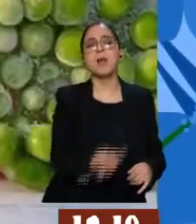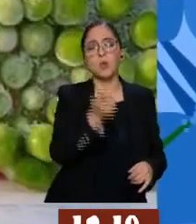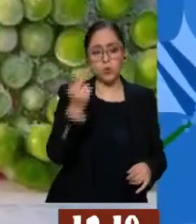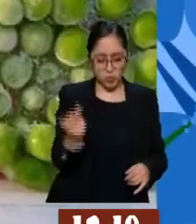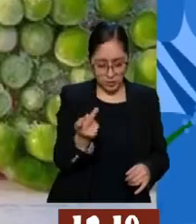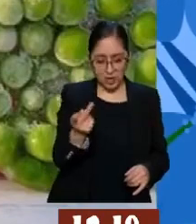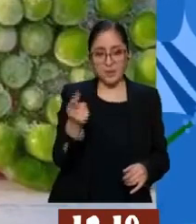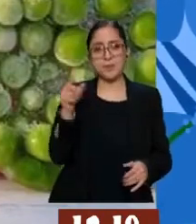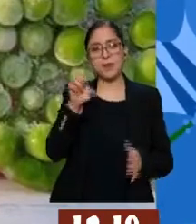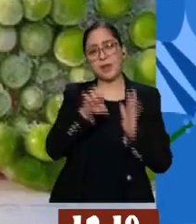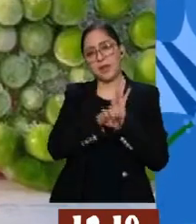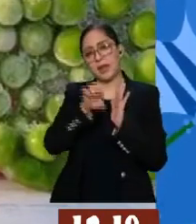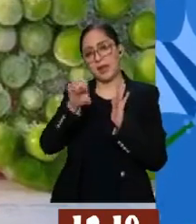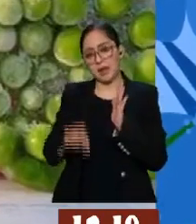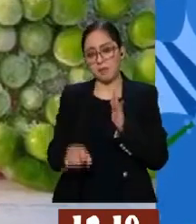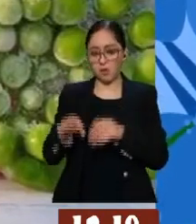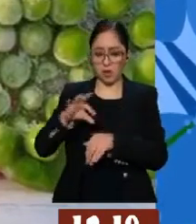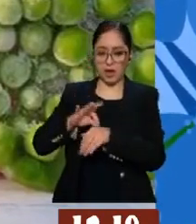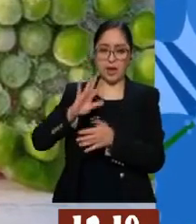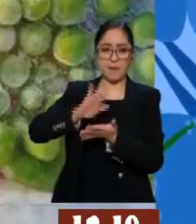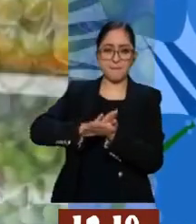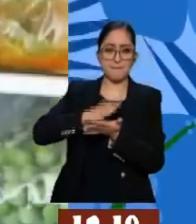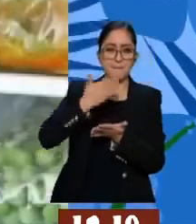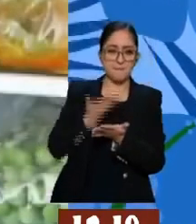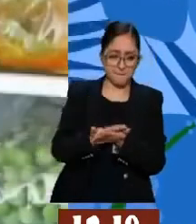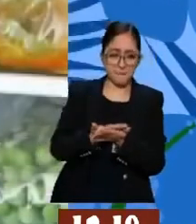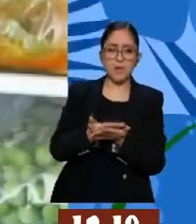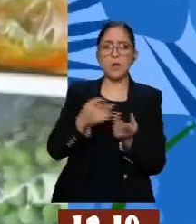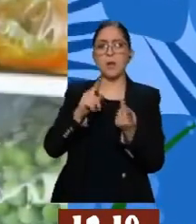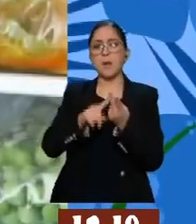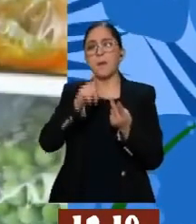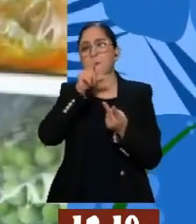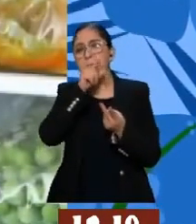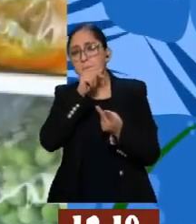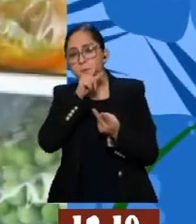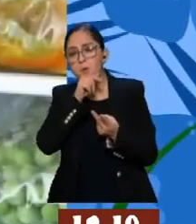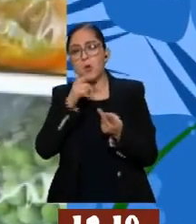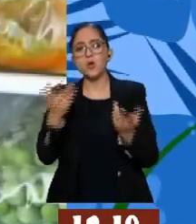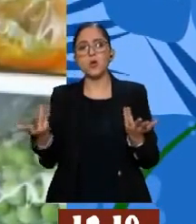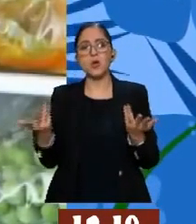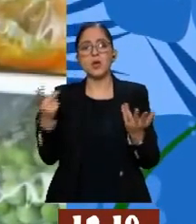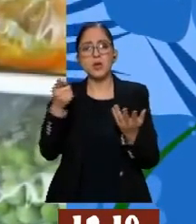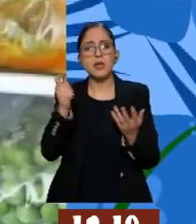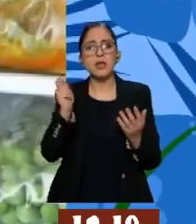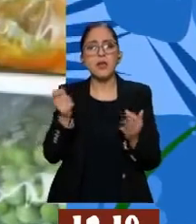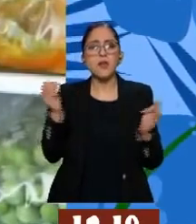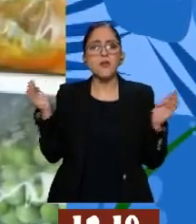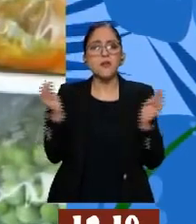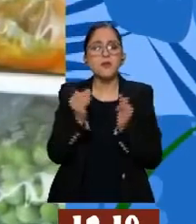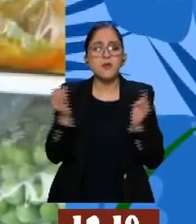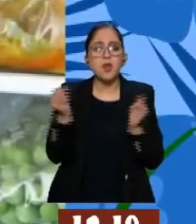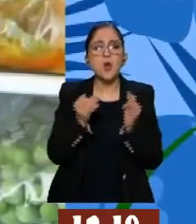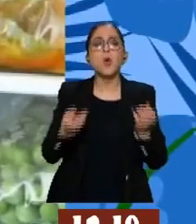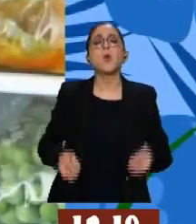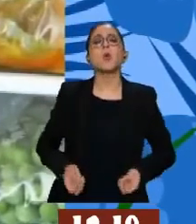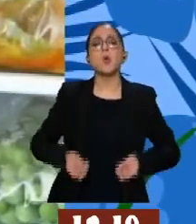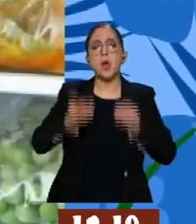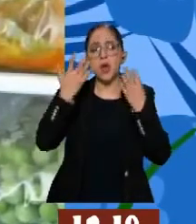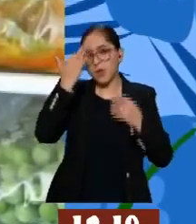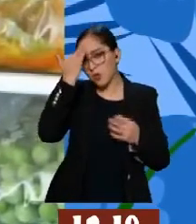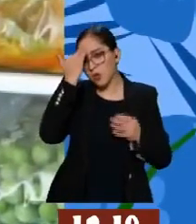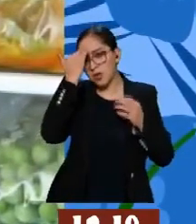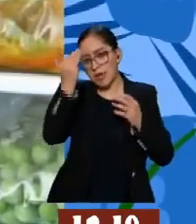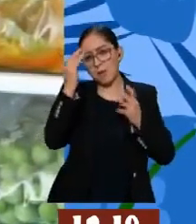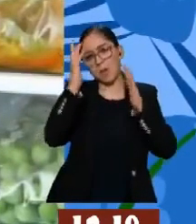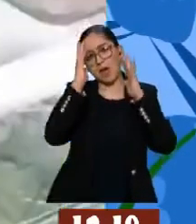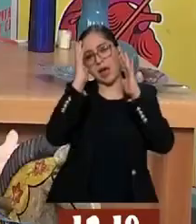por ejemplo, un bistecito o un pollito en el rey? ¡Se le va a acabar el zoo! En el congelador, o sea, ¿cuánto tiempo lo puedo dejar